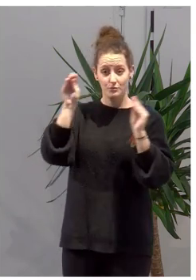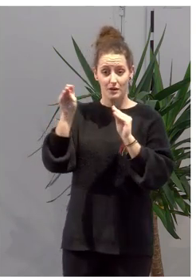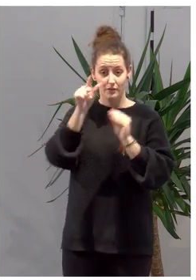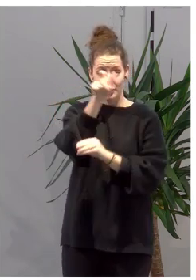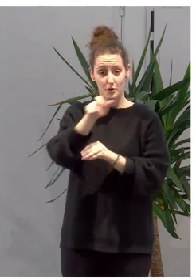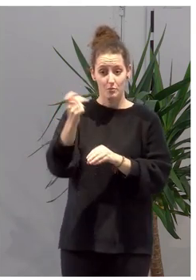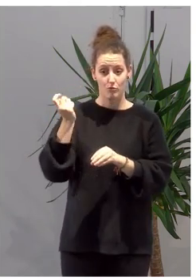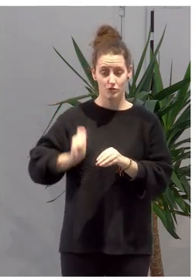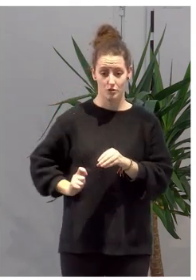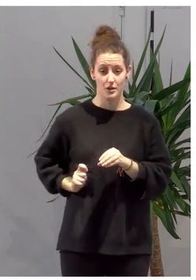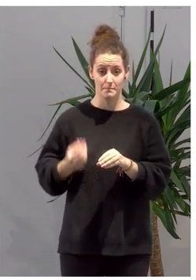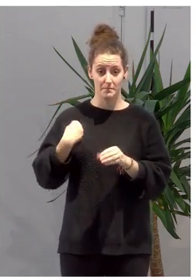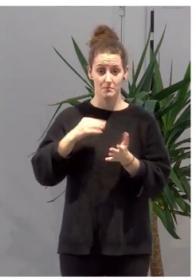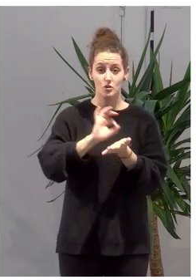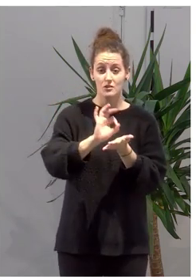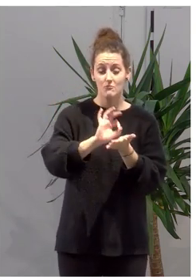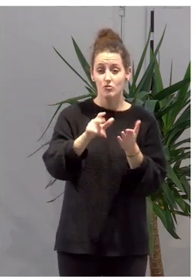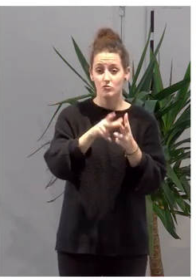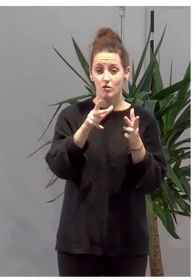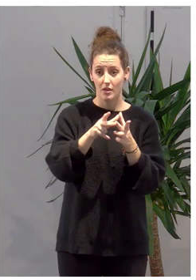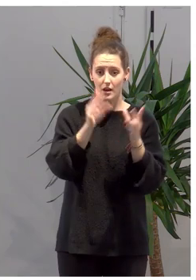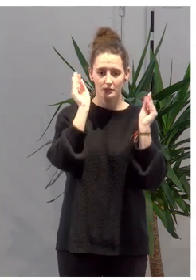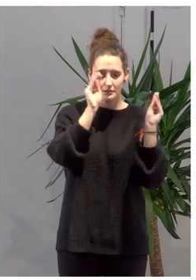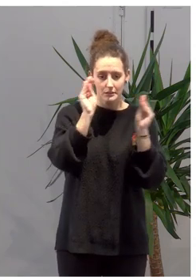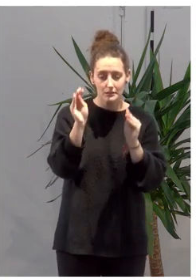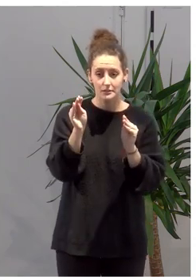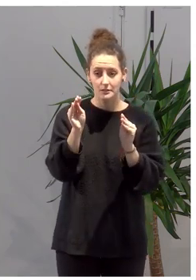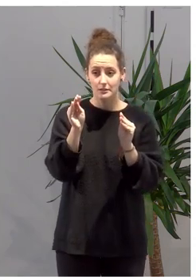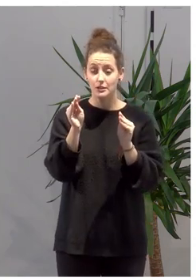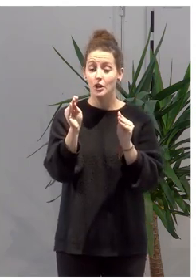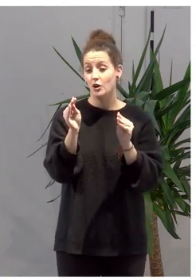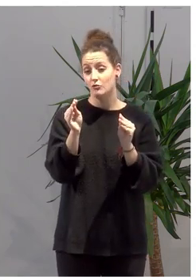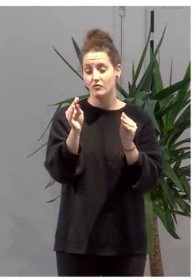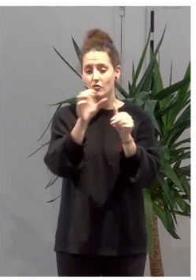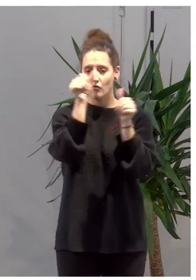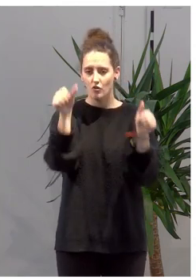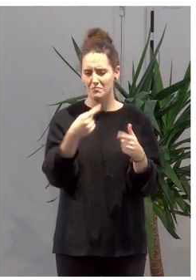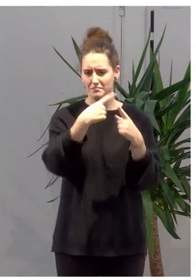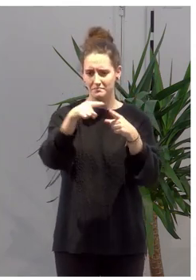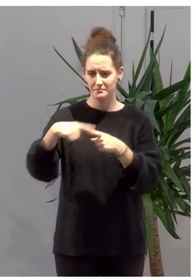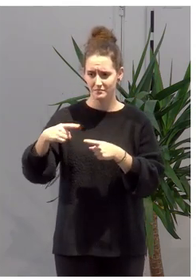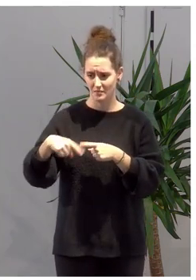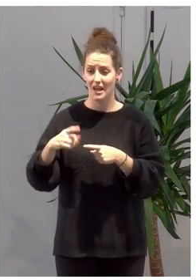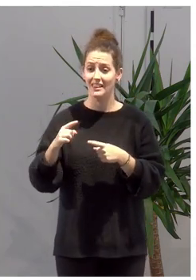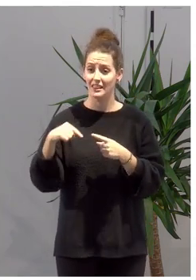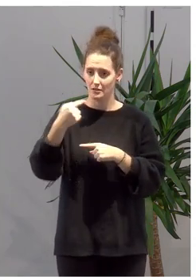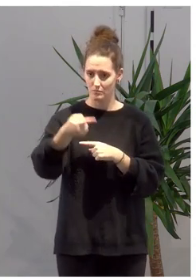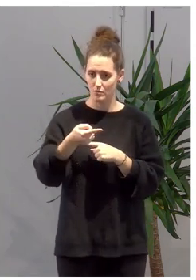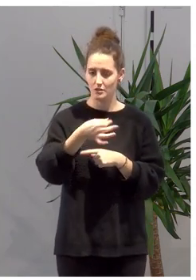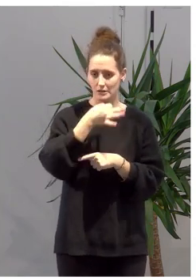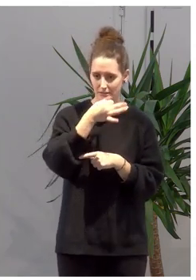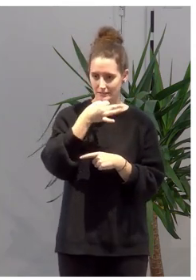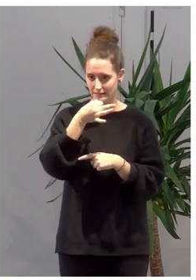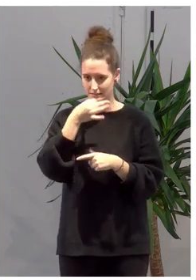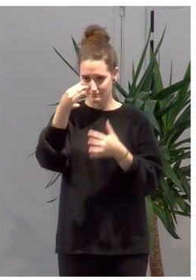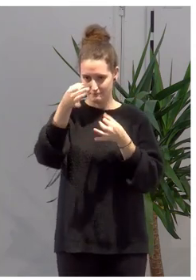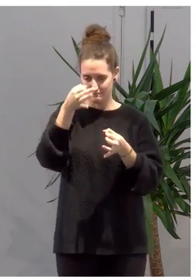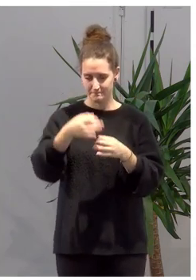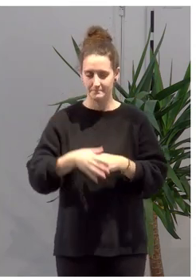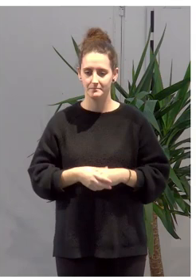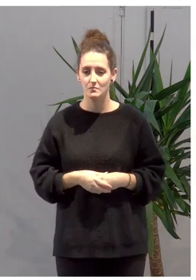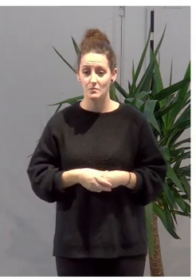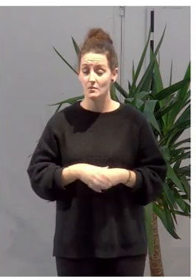profesionales de estos servicios sociales a través de diferentes actuaciones que os van a describir ahora con más precisión.